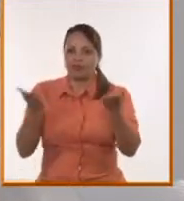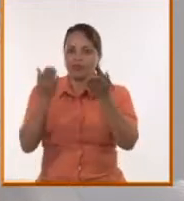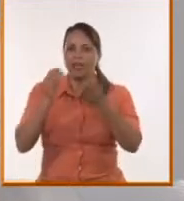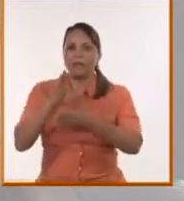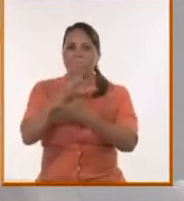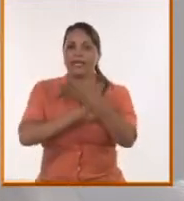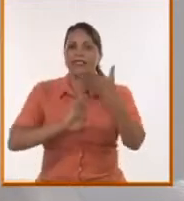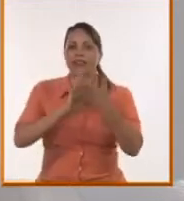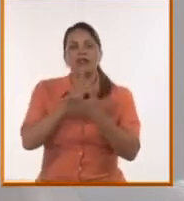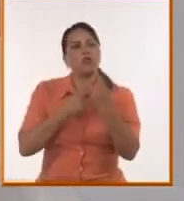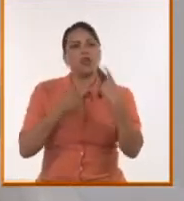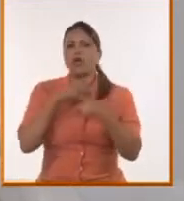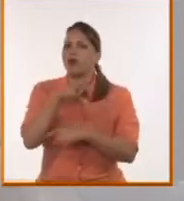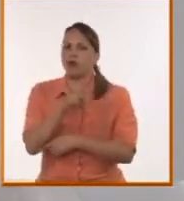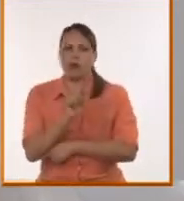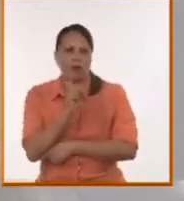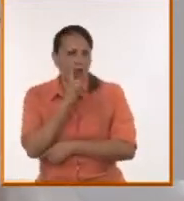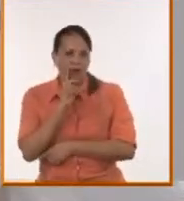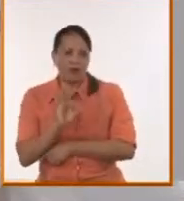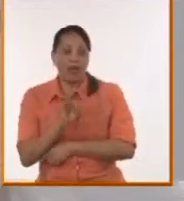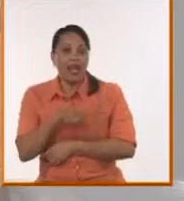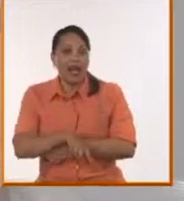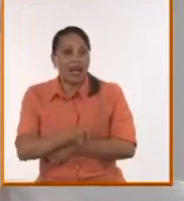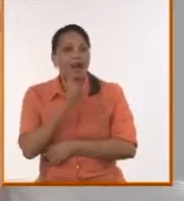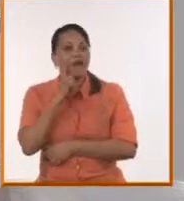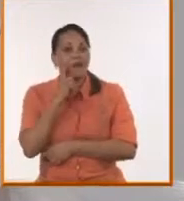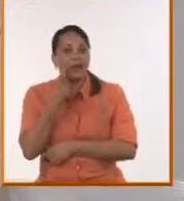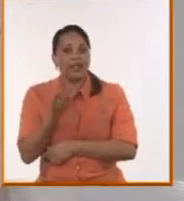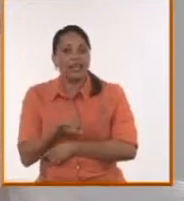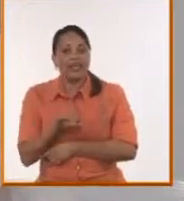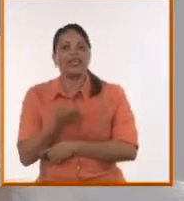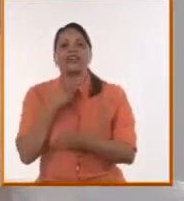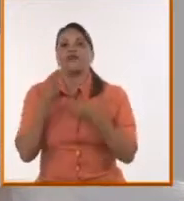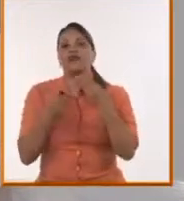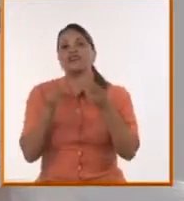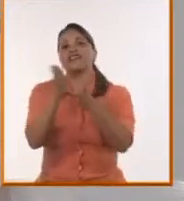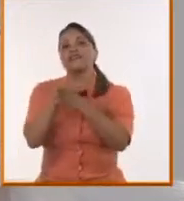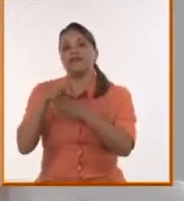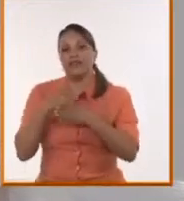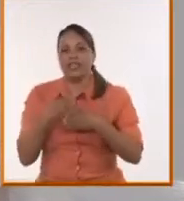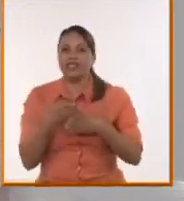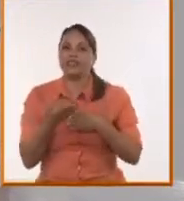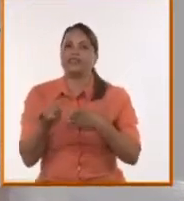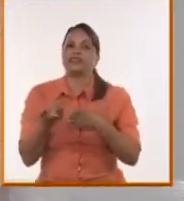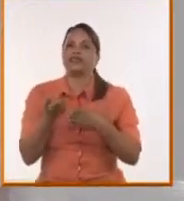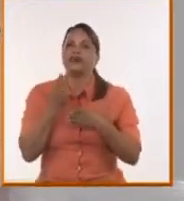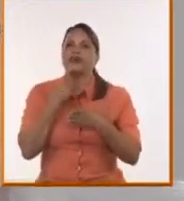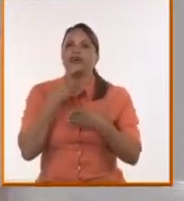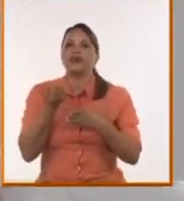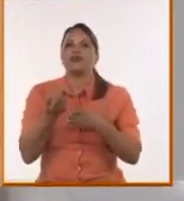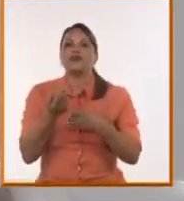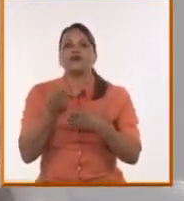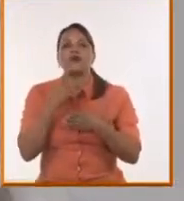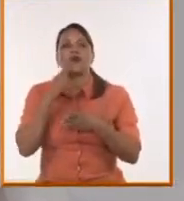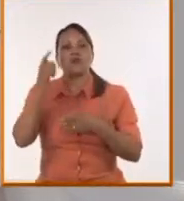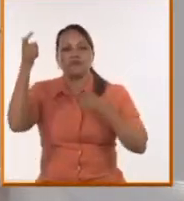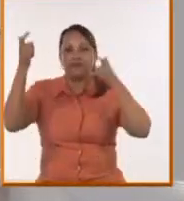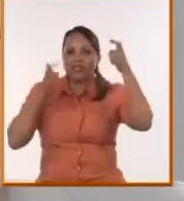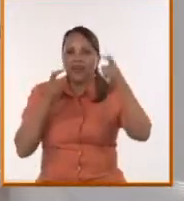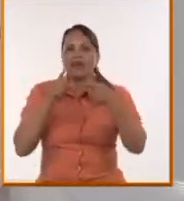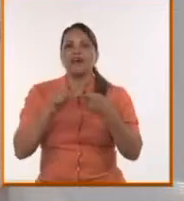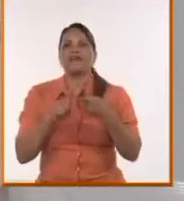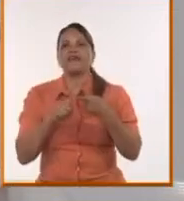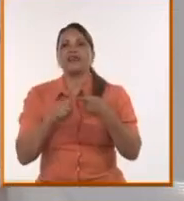sea nuevo, sino que ahora las plataformas por las cuales se hacen es distinto. Tuvimos un alopresidente con Hugo Chavos, tuvimos una